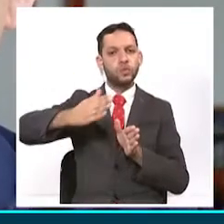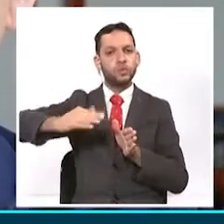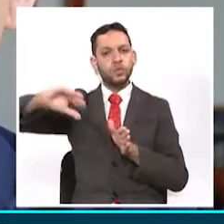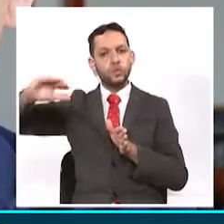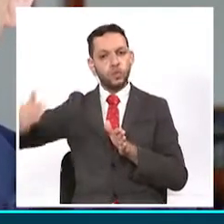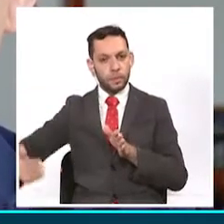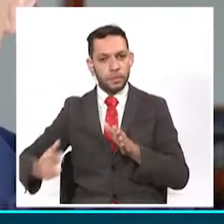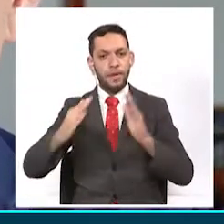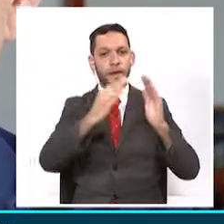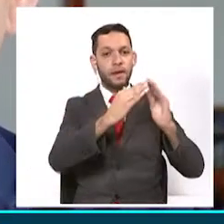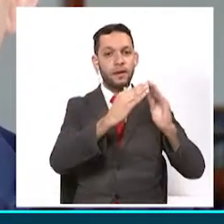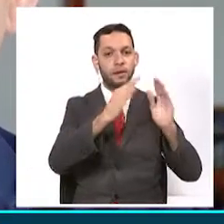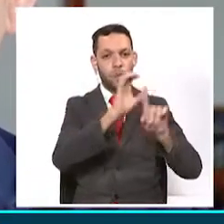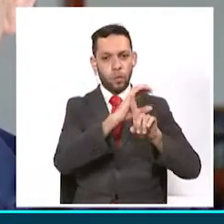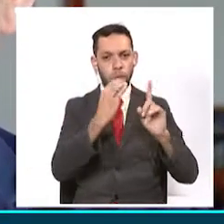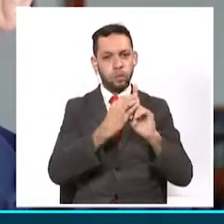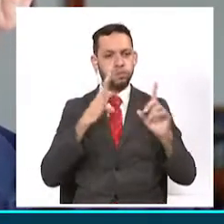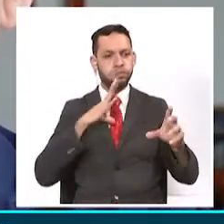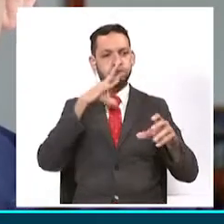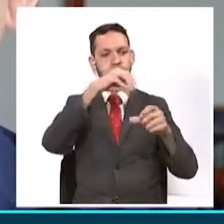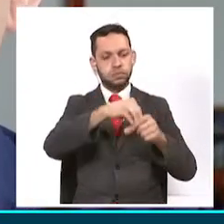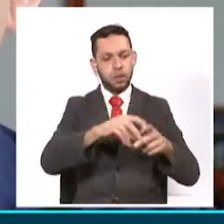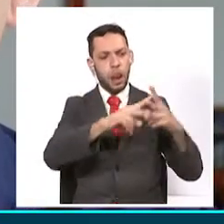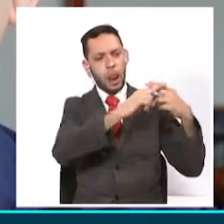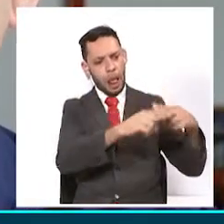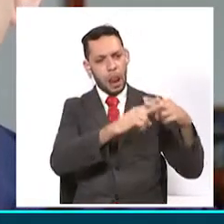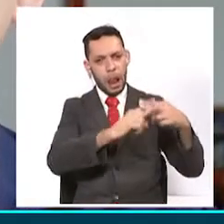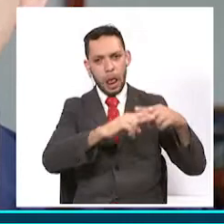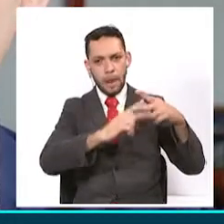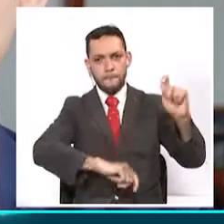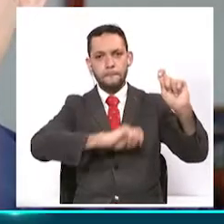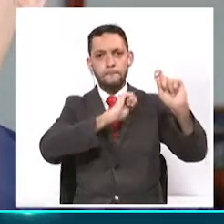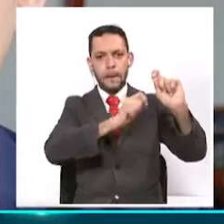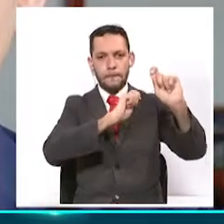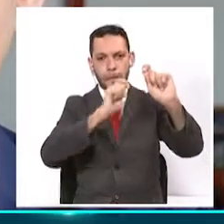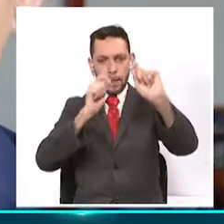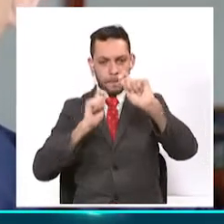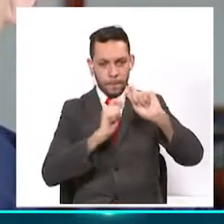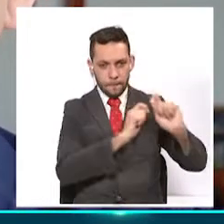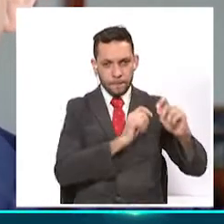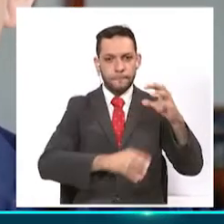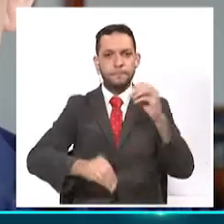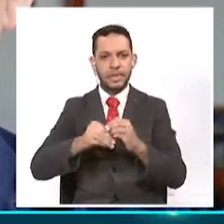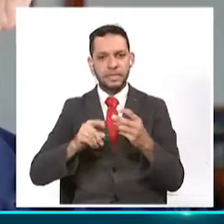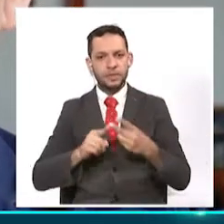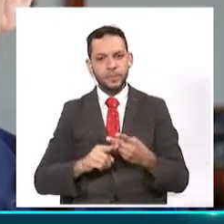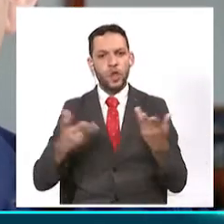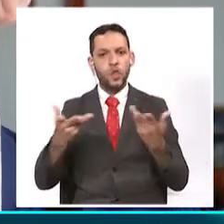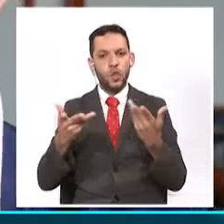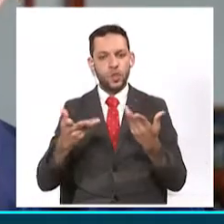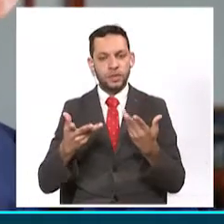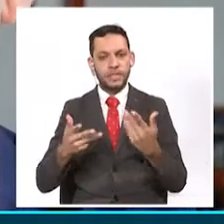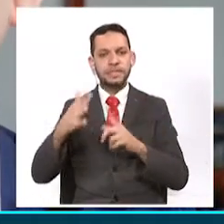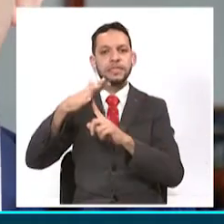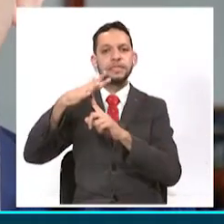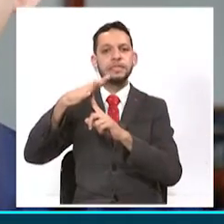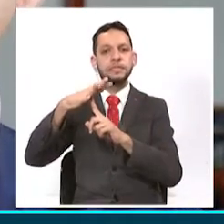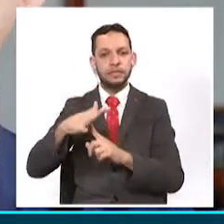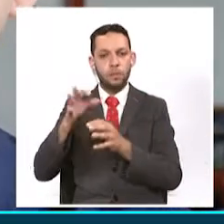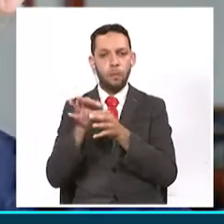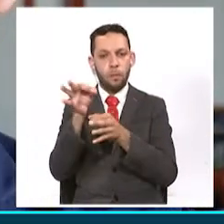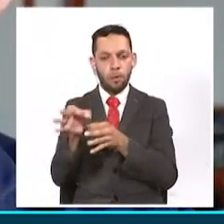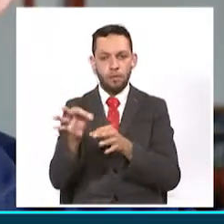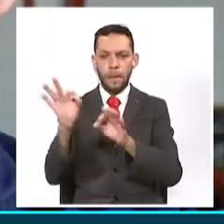bastante interesante que vamos a intervenir. Igualmente empezaremos los estudios y diseños del Teatro de Salamina. Por supuesto,